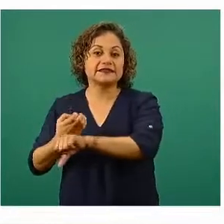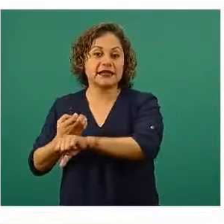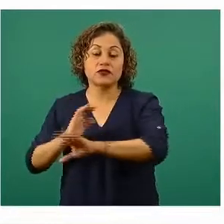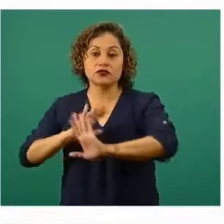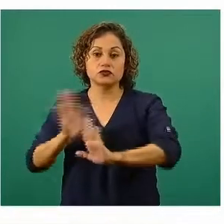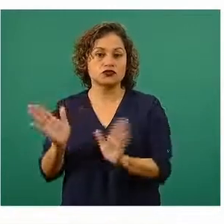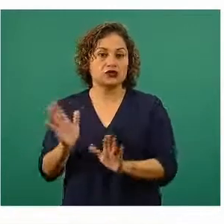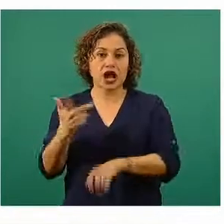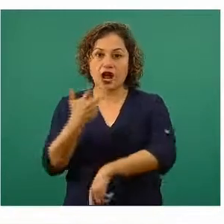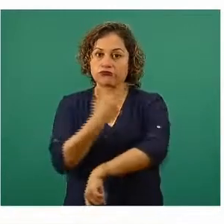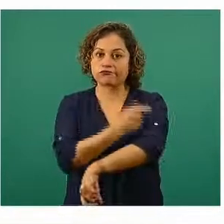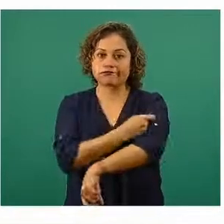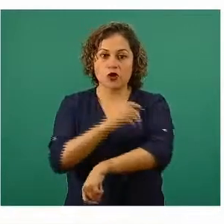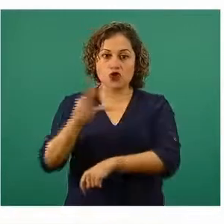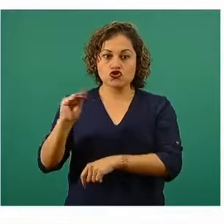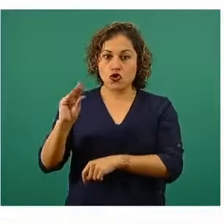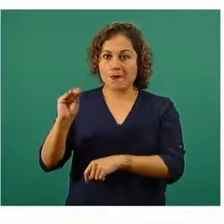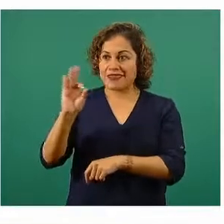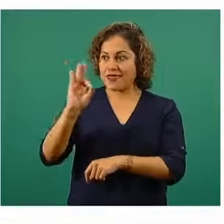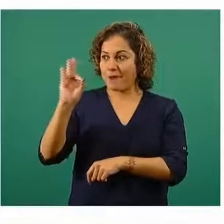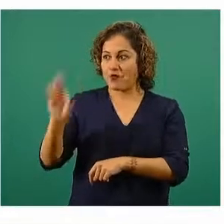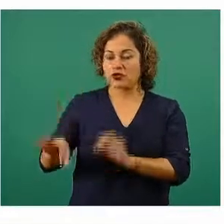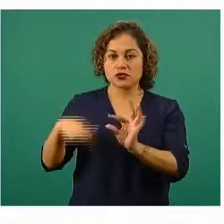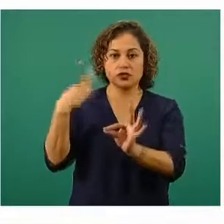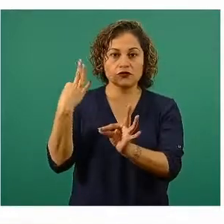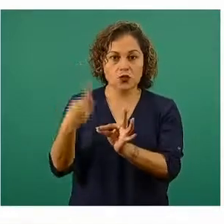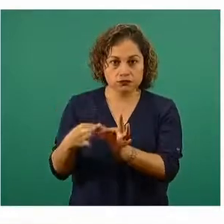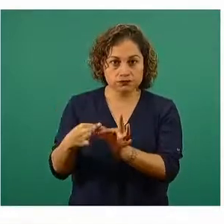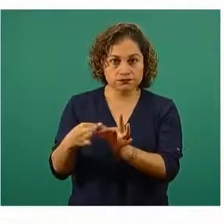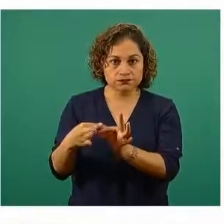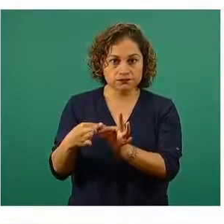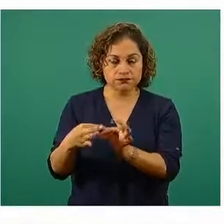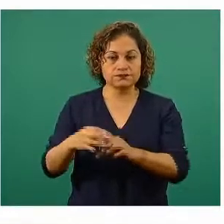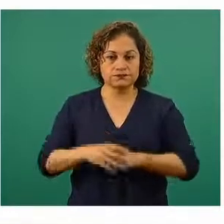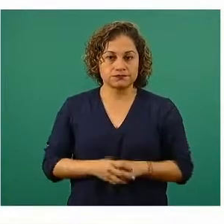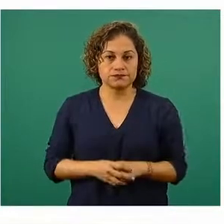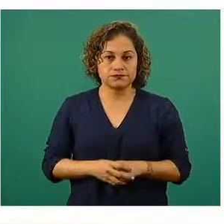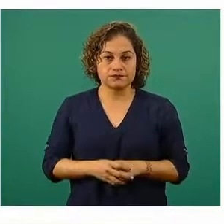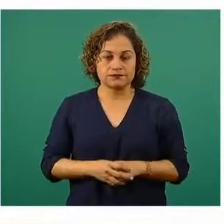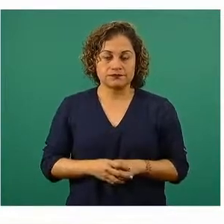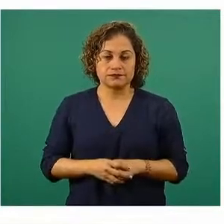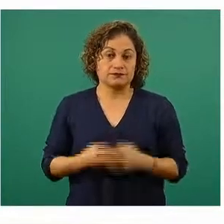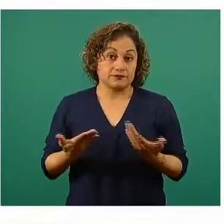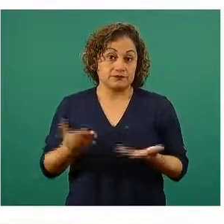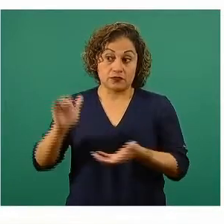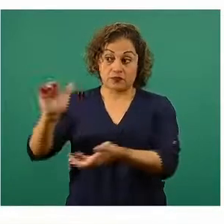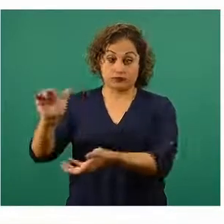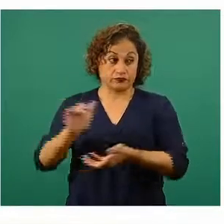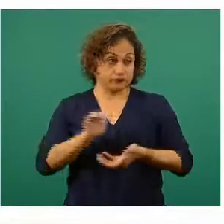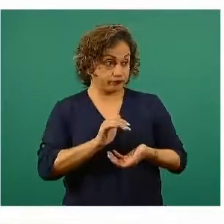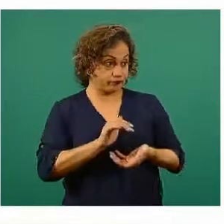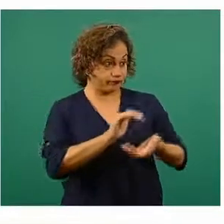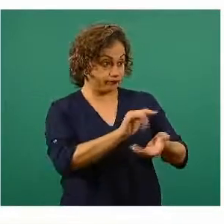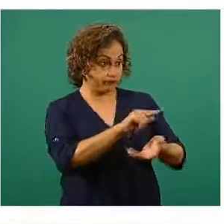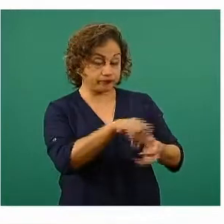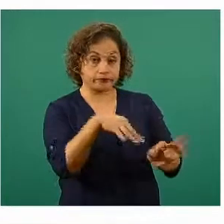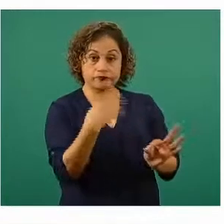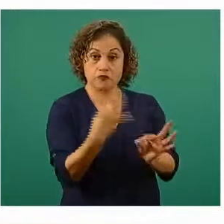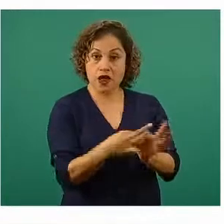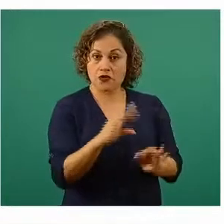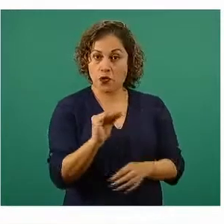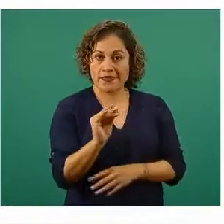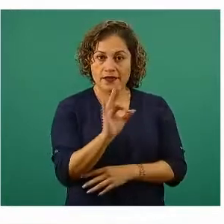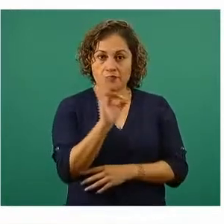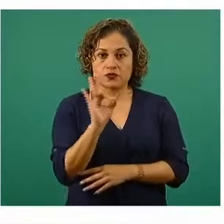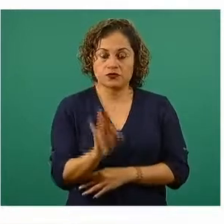90% de la meta en efectos de la cantidad de vacunas que les fue enviado, tenemos